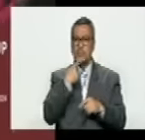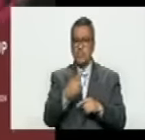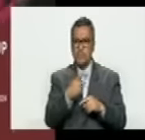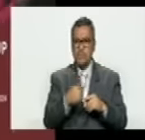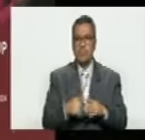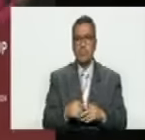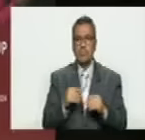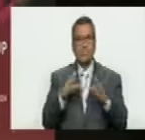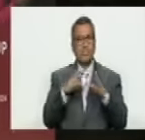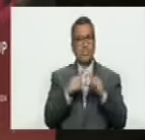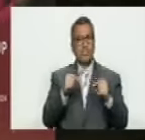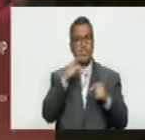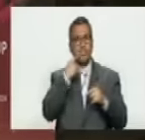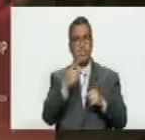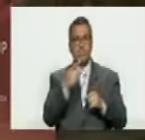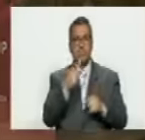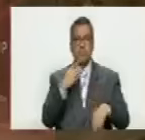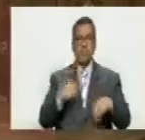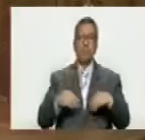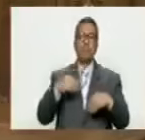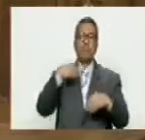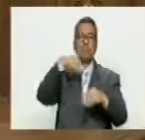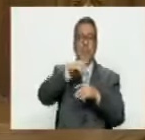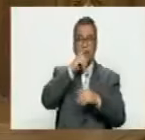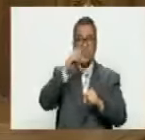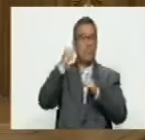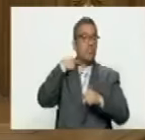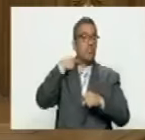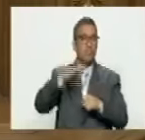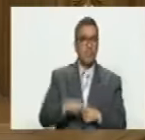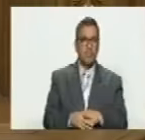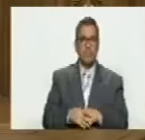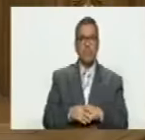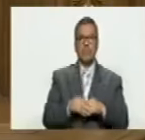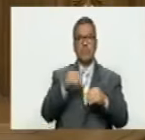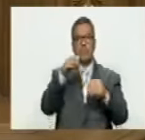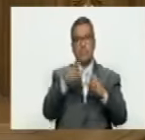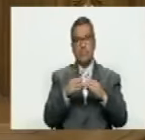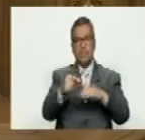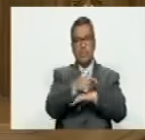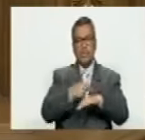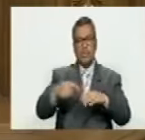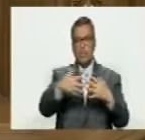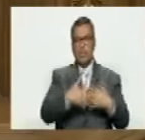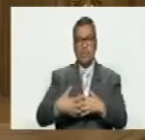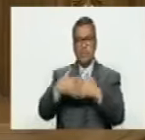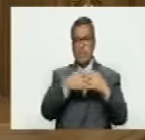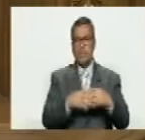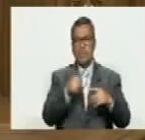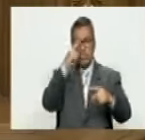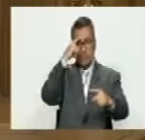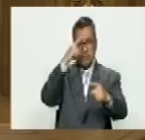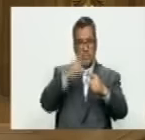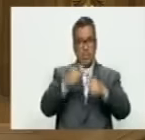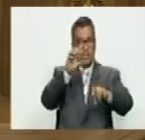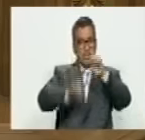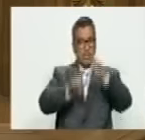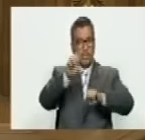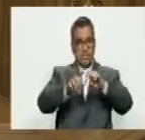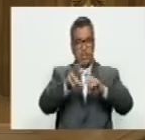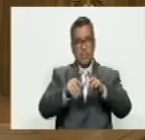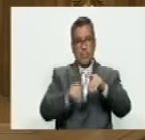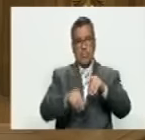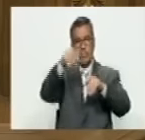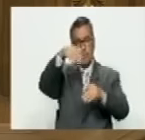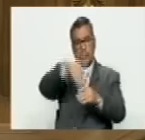todo eso toda la etapa de la crisis Maduro va a perder etcétera y dice el departamento de estado tiene el reto de evaluar la calidad